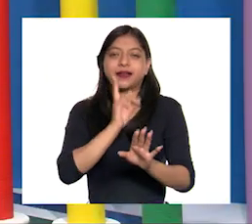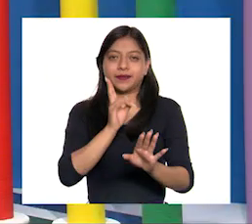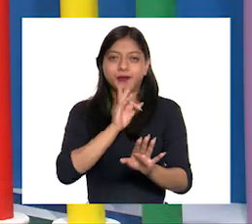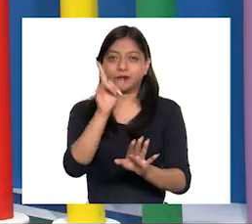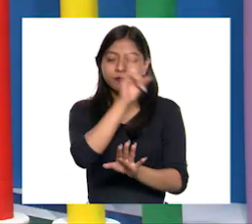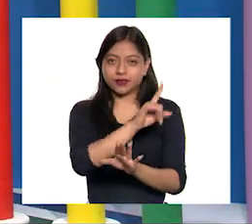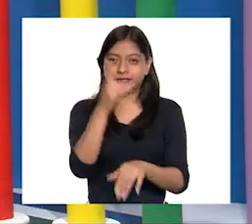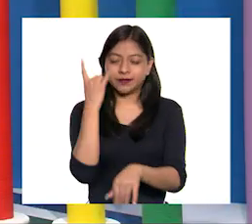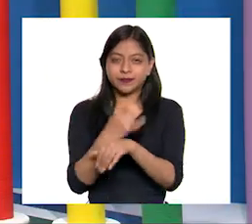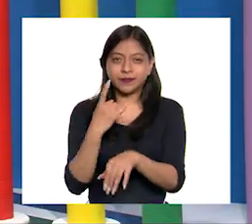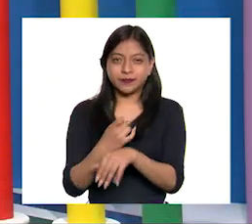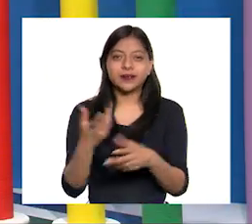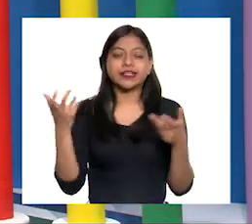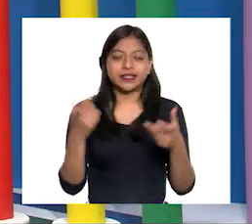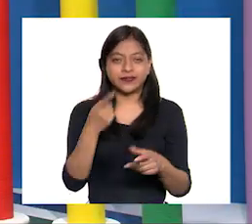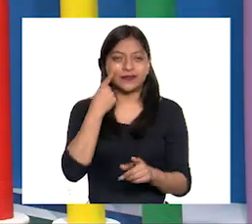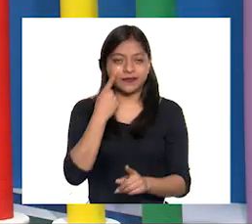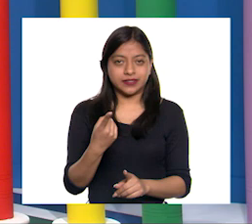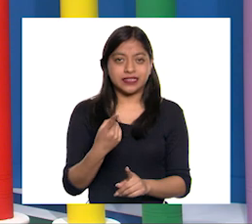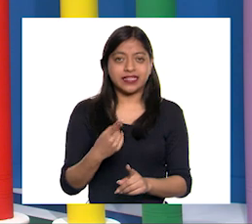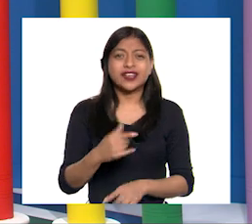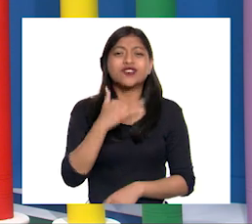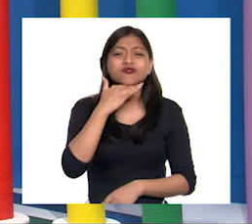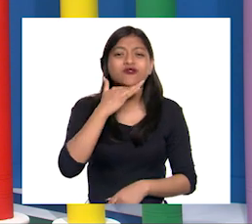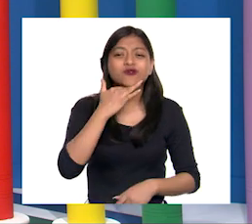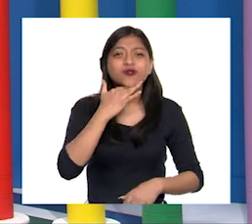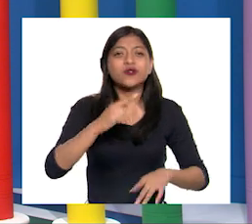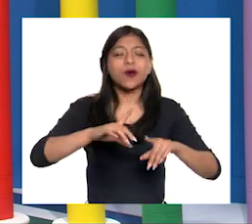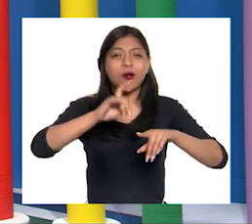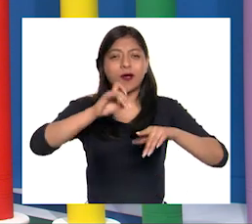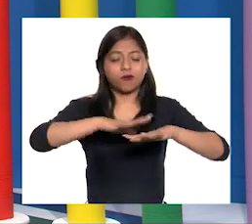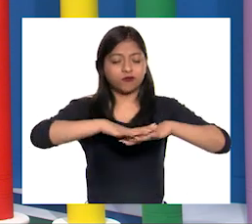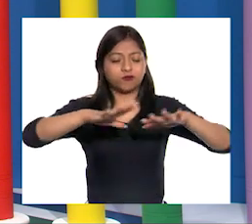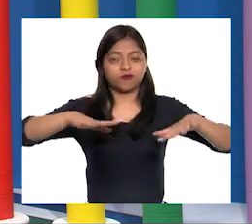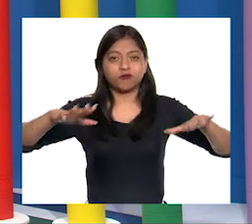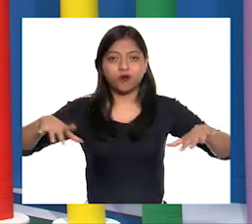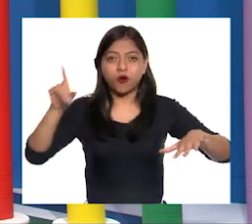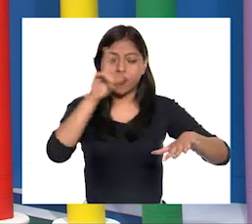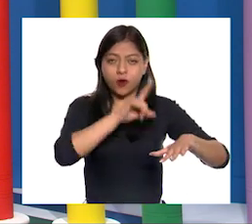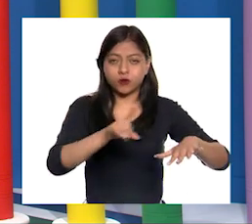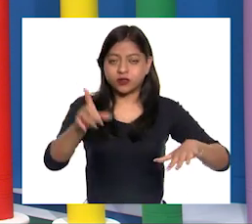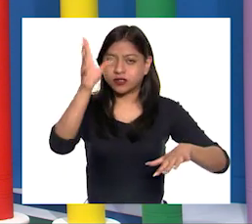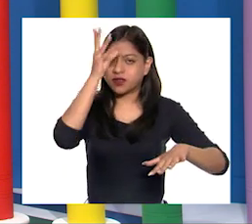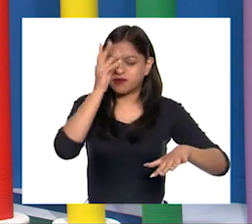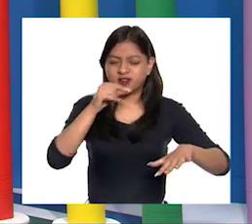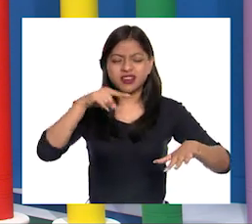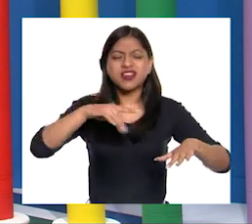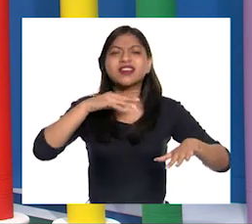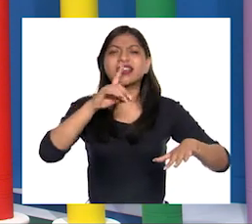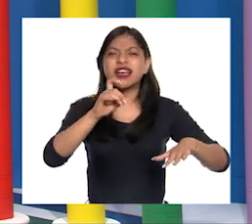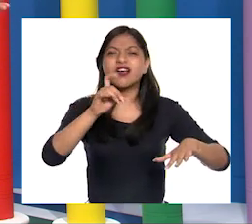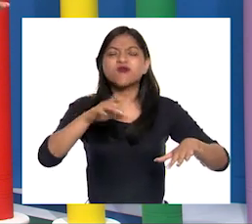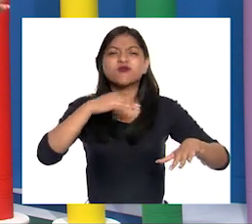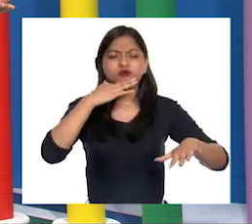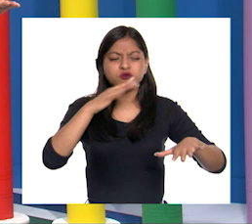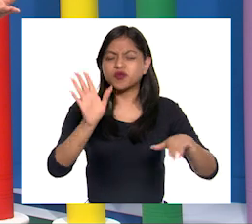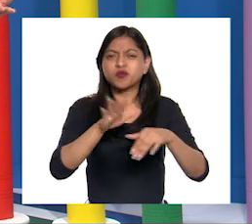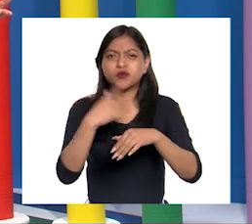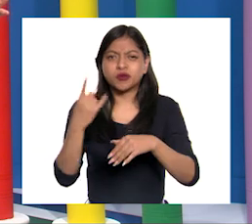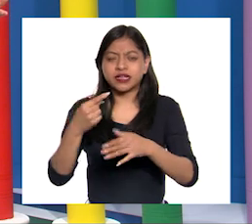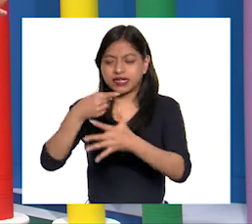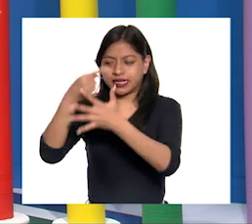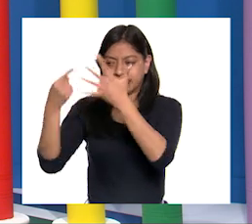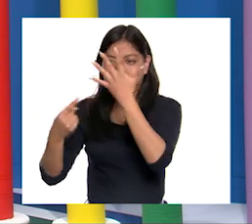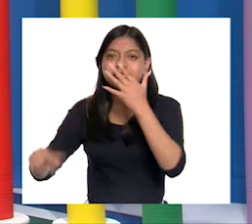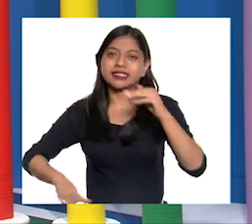a ver primero con la contaminación del agua Mencionaremos las principales fuentes de contaminación Esto no quiere decir que las